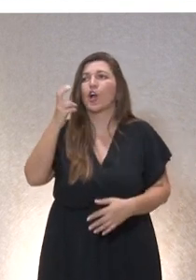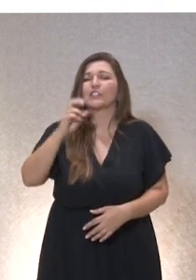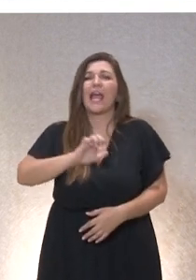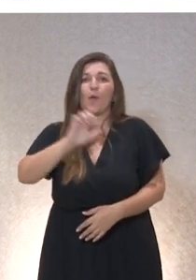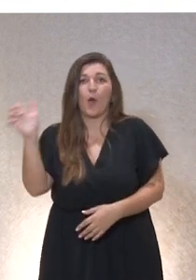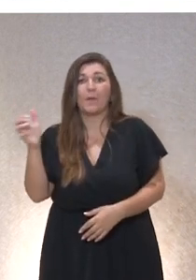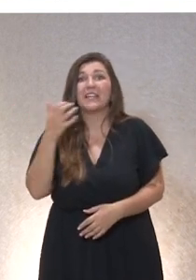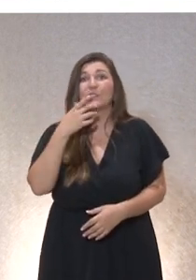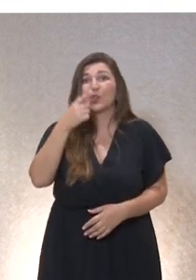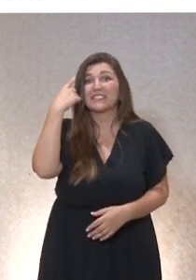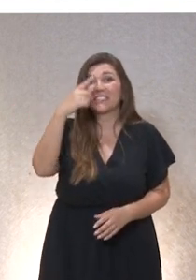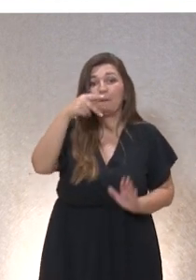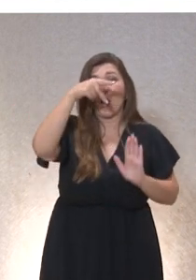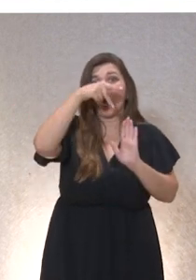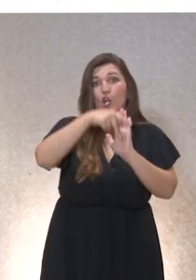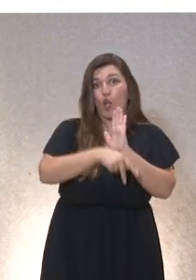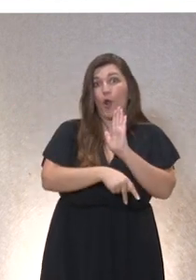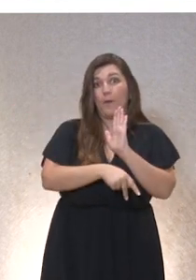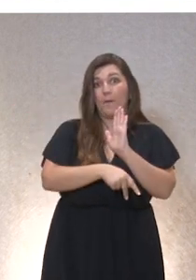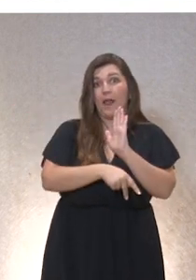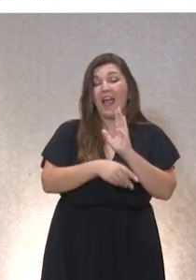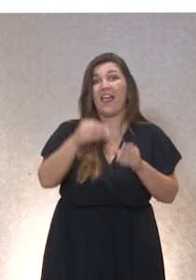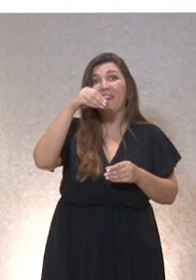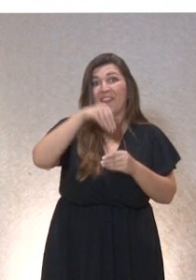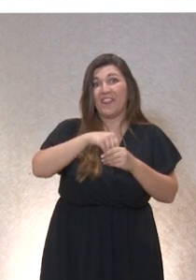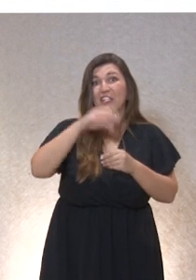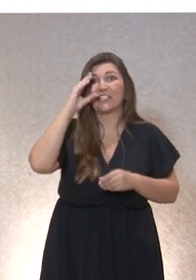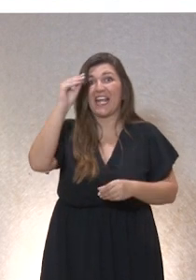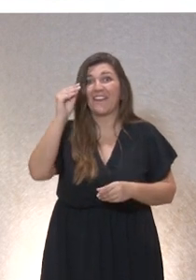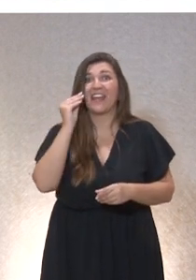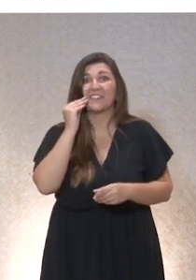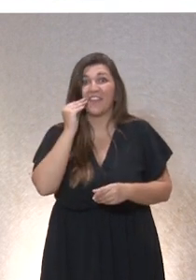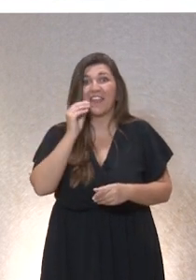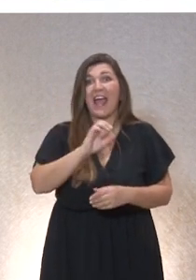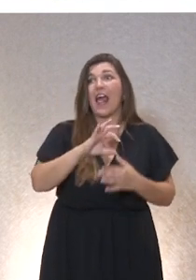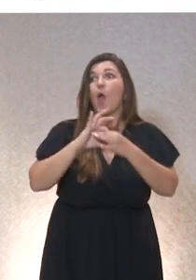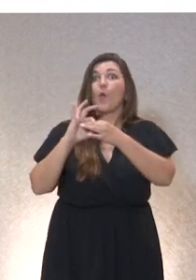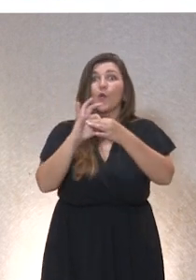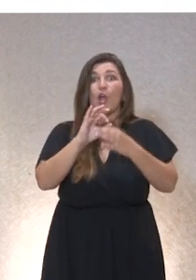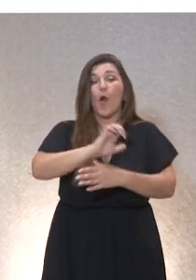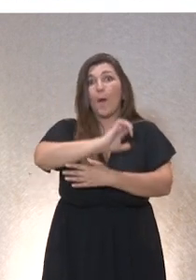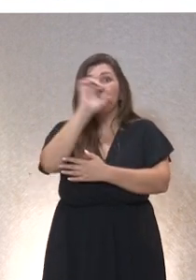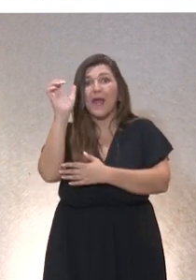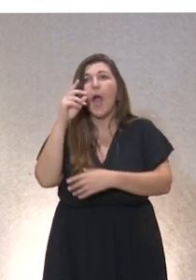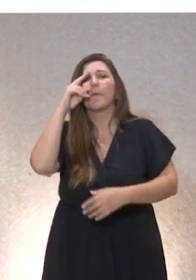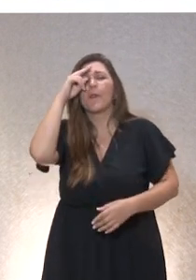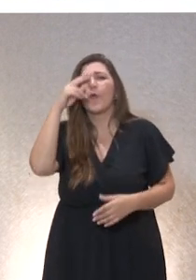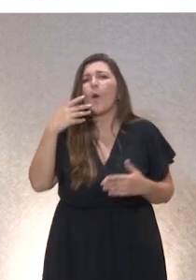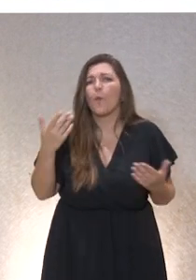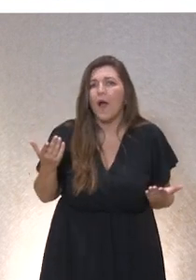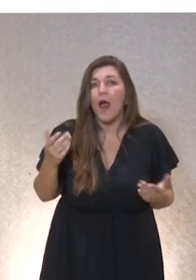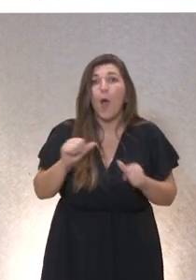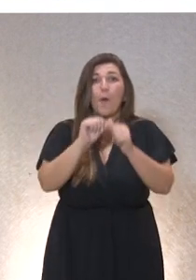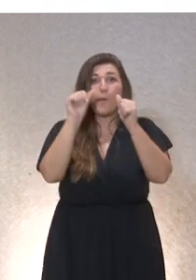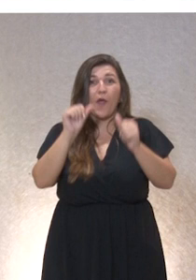reglamento que va a regular los riesgos de la inteligencia artificial en la Unión Europea, la preocupación que tenemos en la Unión Europea es ¿tenemos un